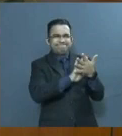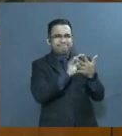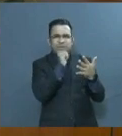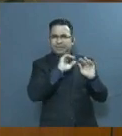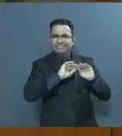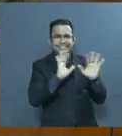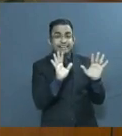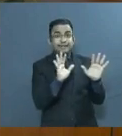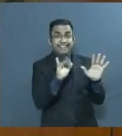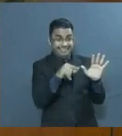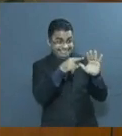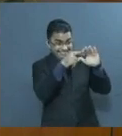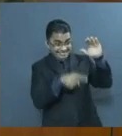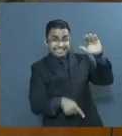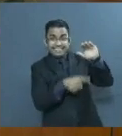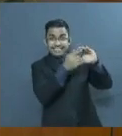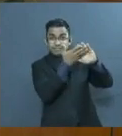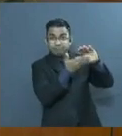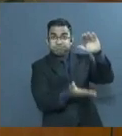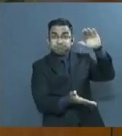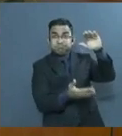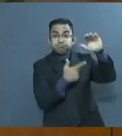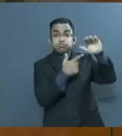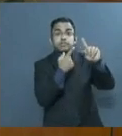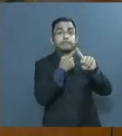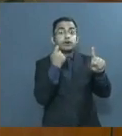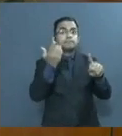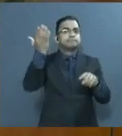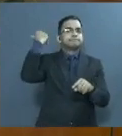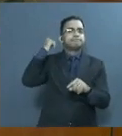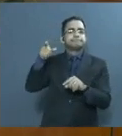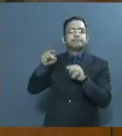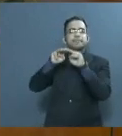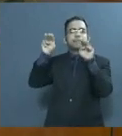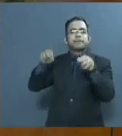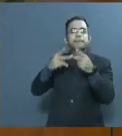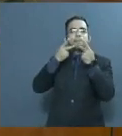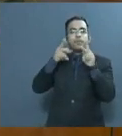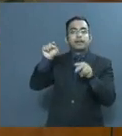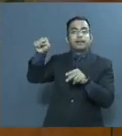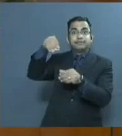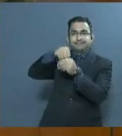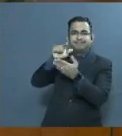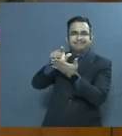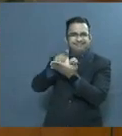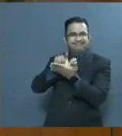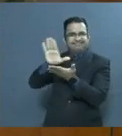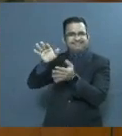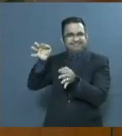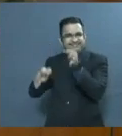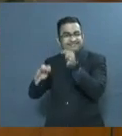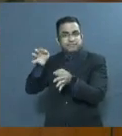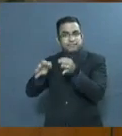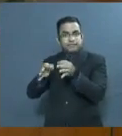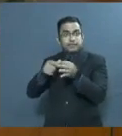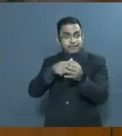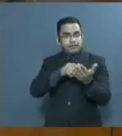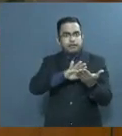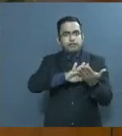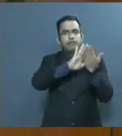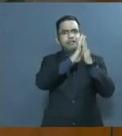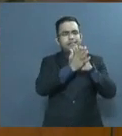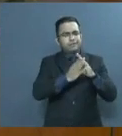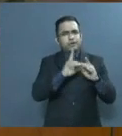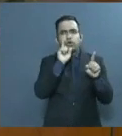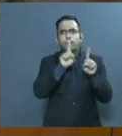Esta situación, originada en una facultad del Ministerio Público contenida en la Ley de Casación, se había convertido